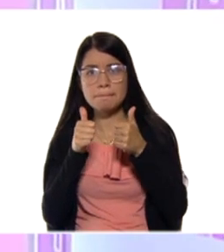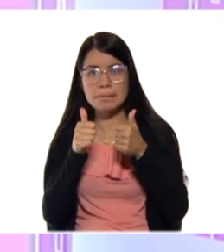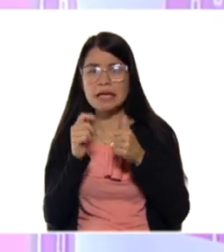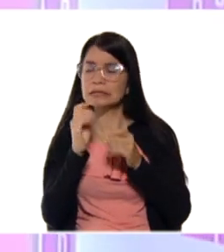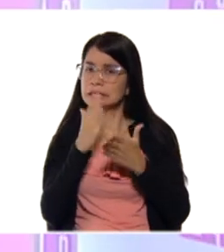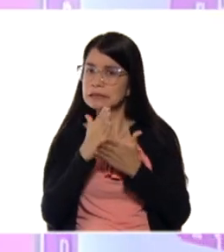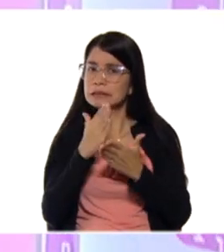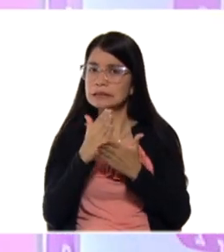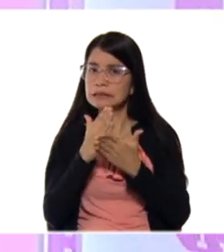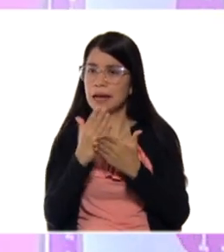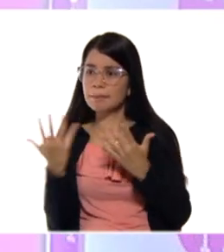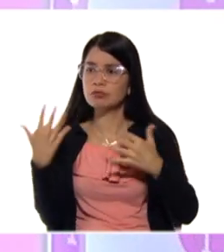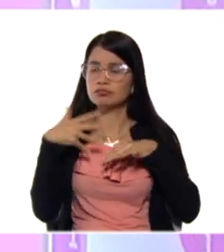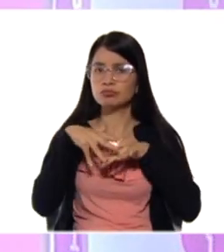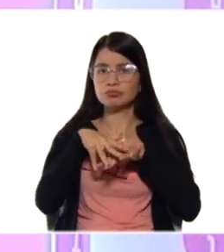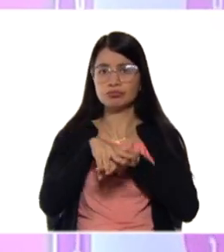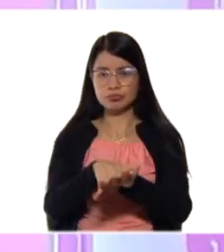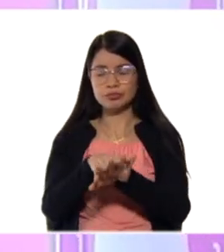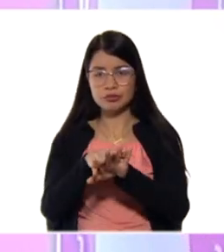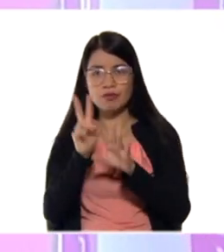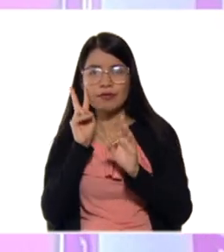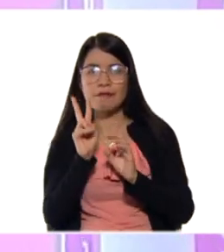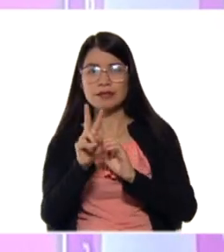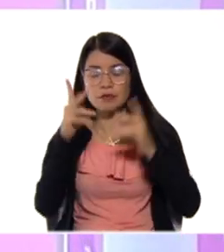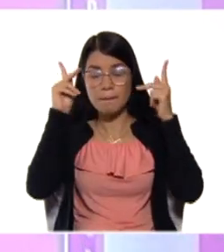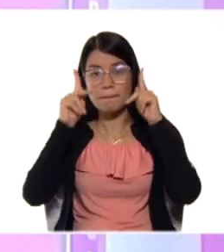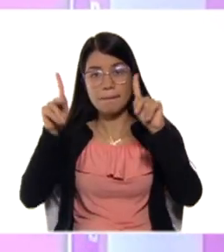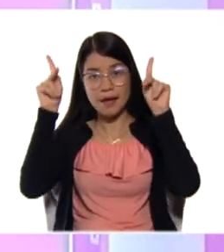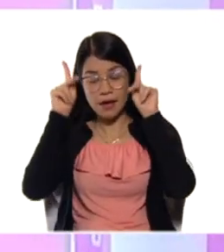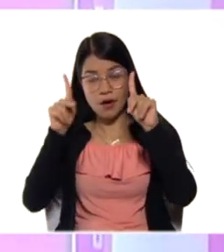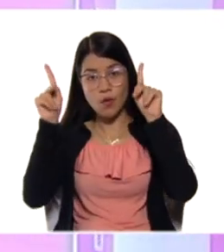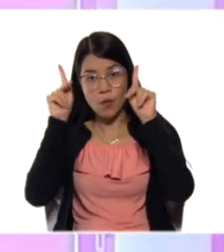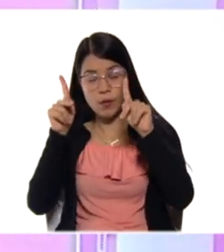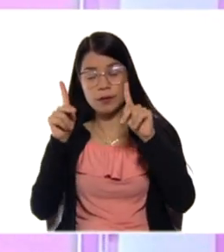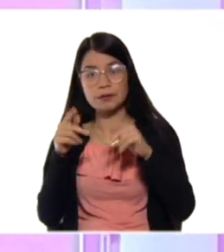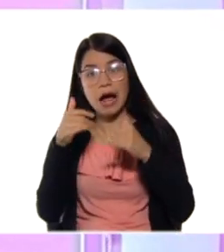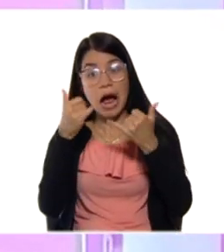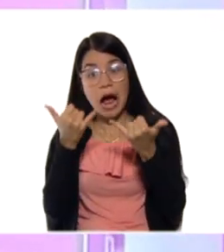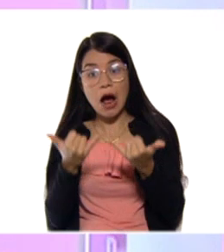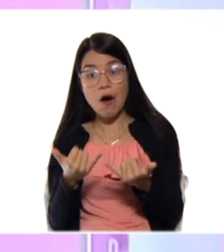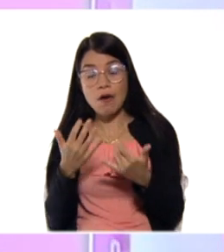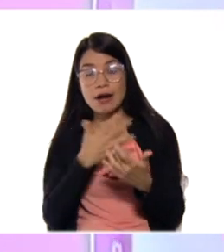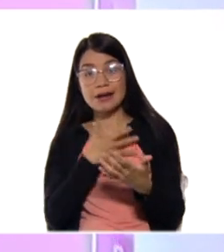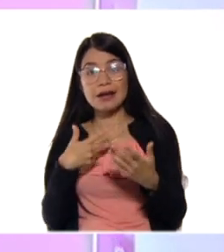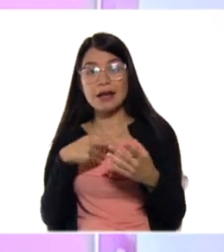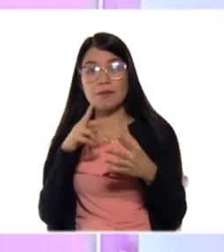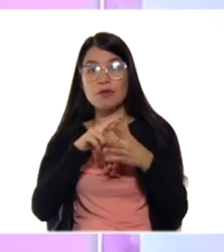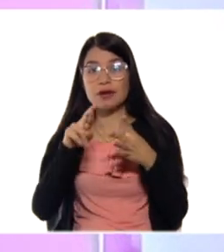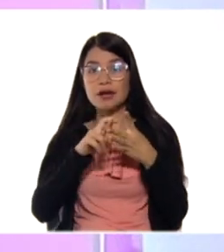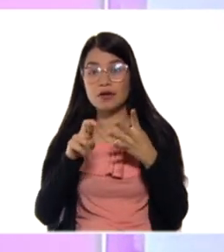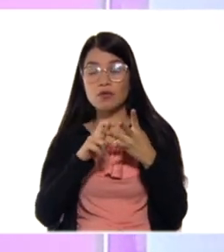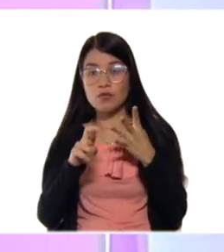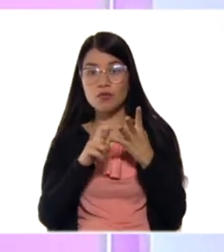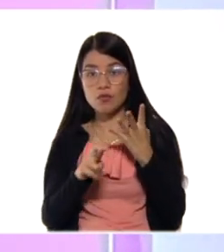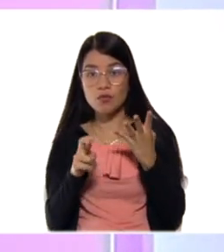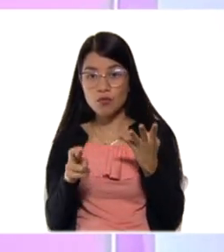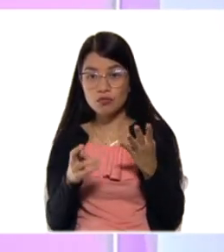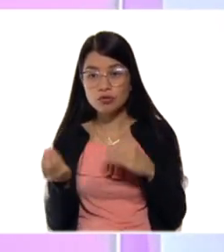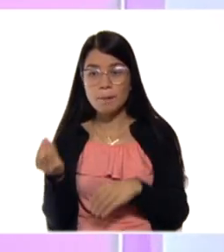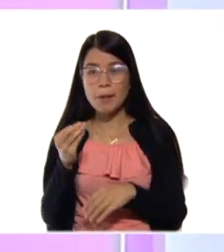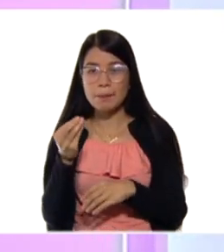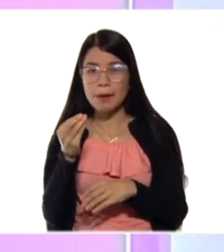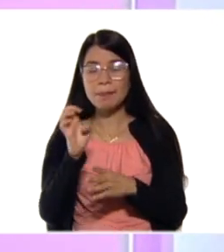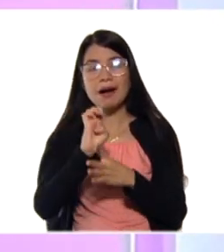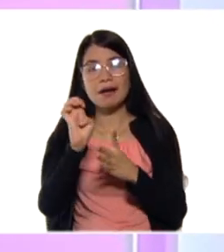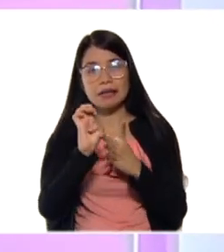visión pedagógica. Por eso esta vez queremos ofrecer recursos adicionales, estrategias que van a